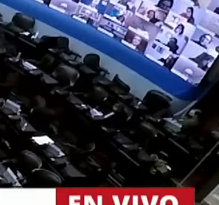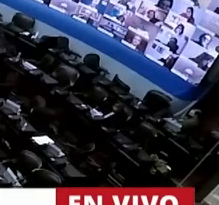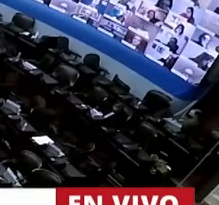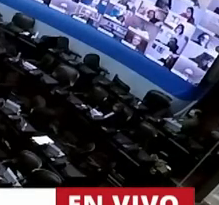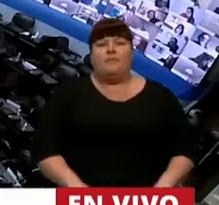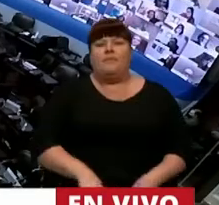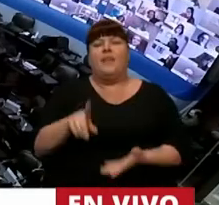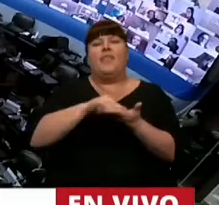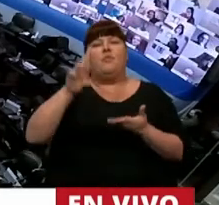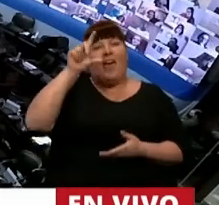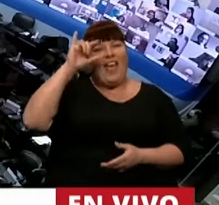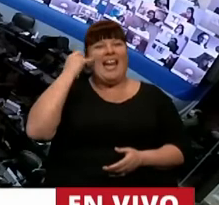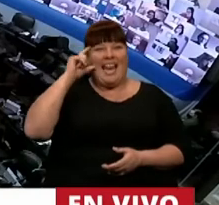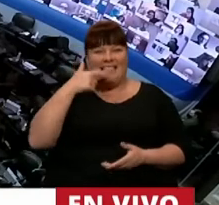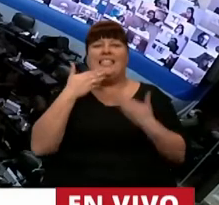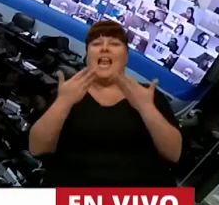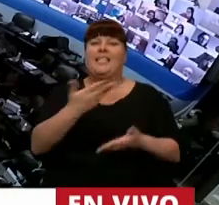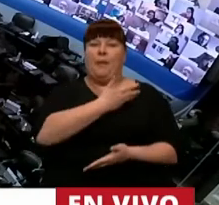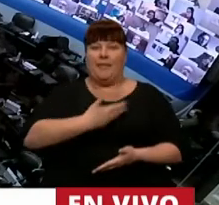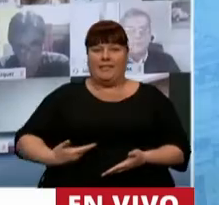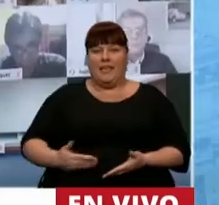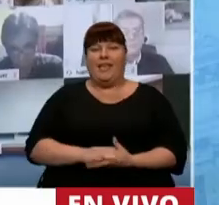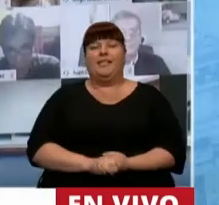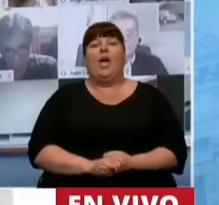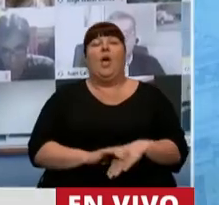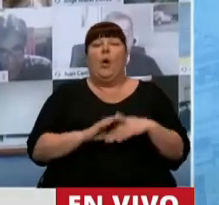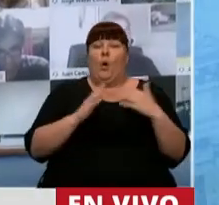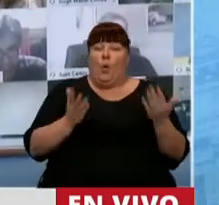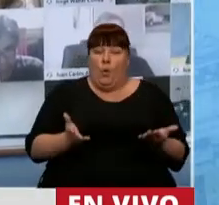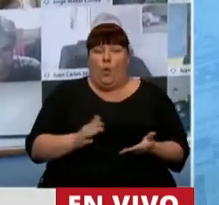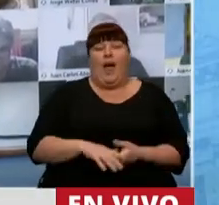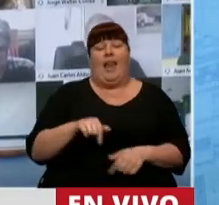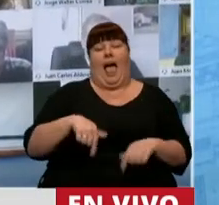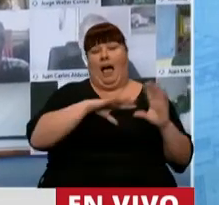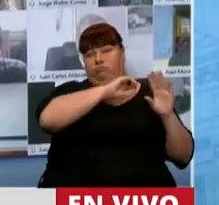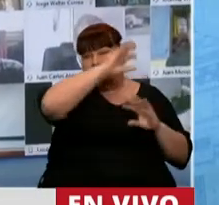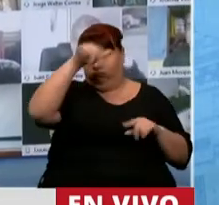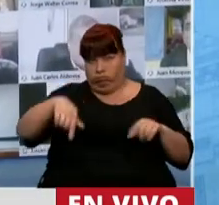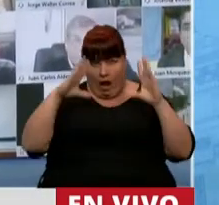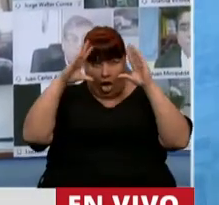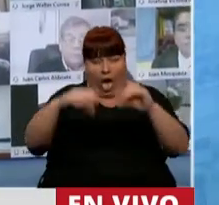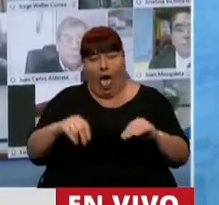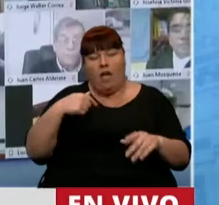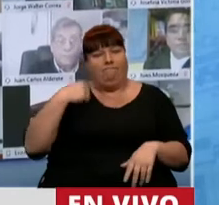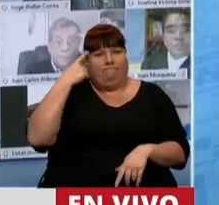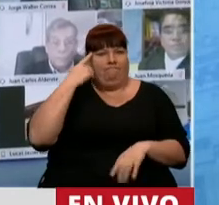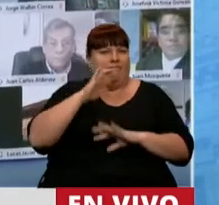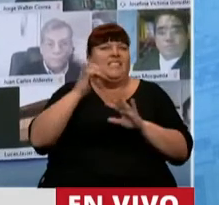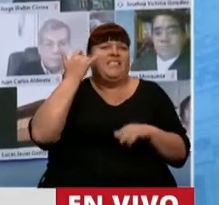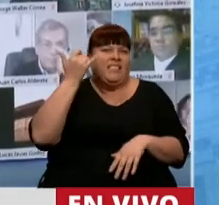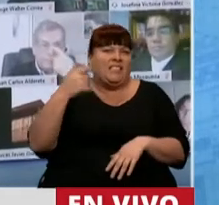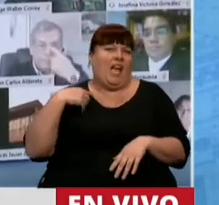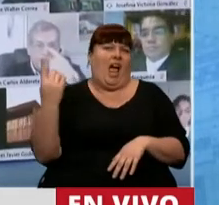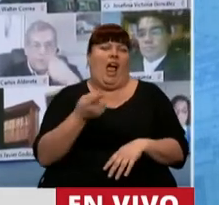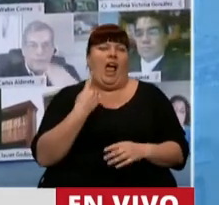Gracias, señor Presidente. Bueno, a esta altura de la noche, creo que ya hemos